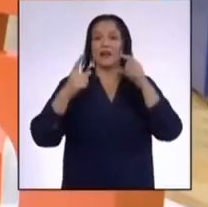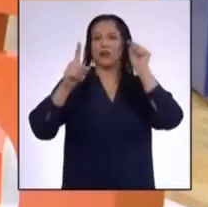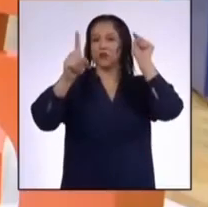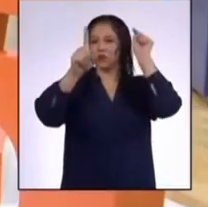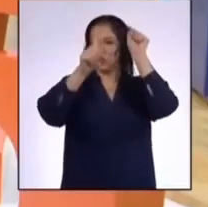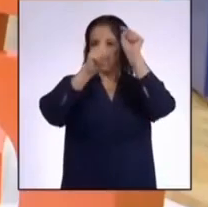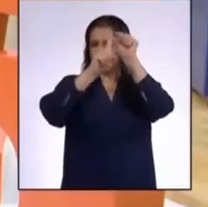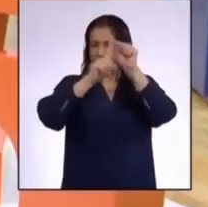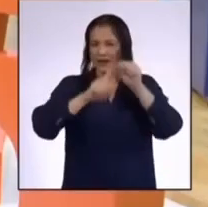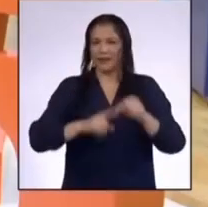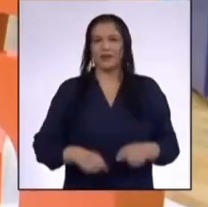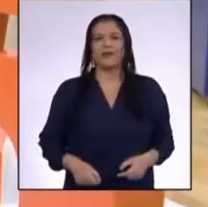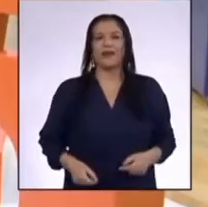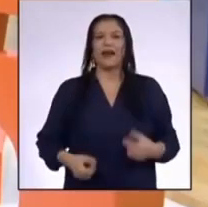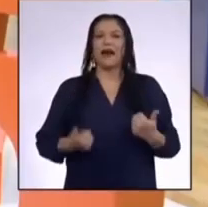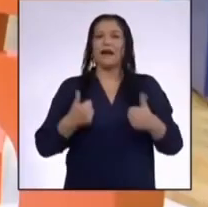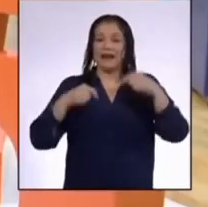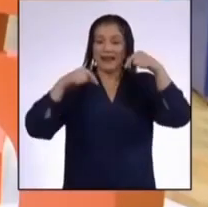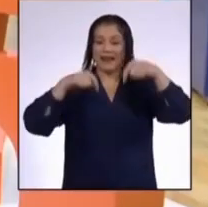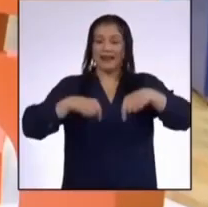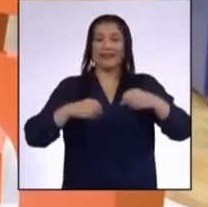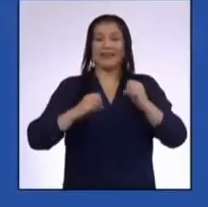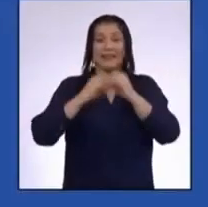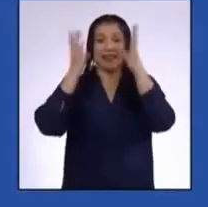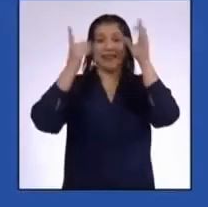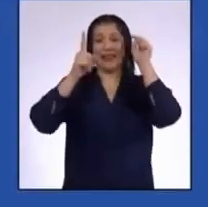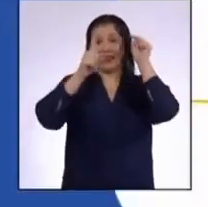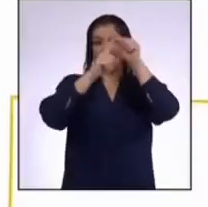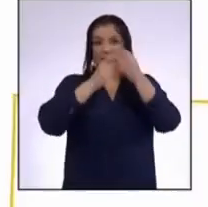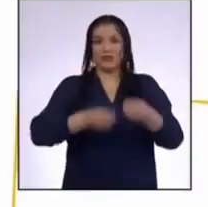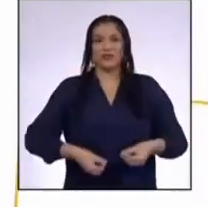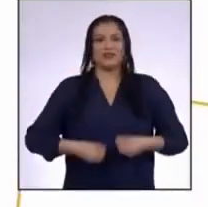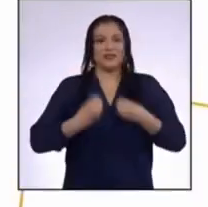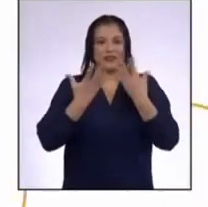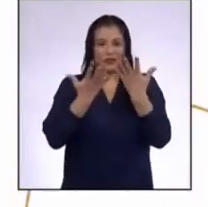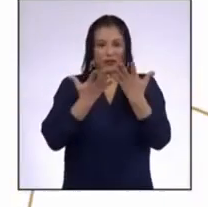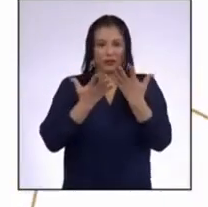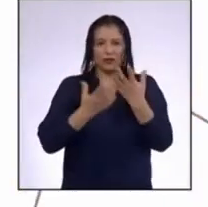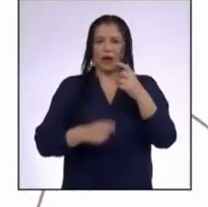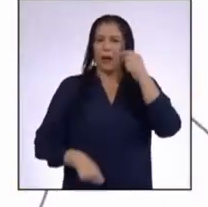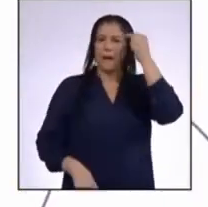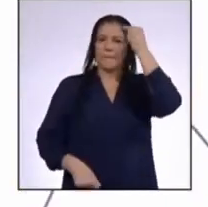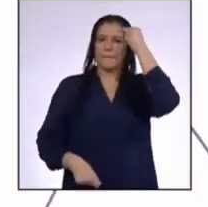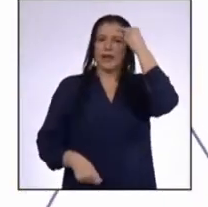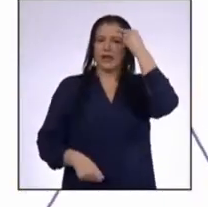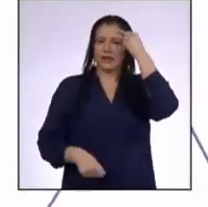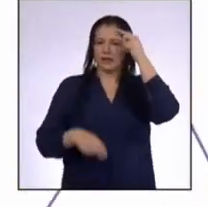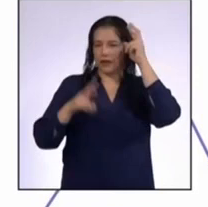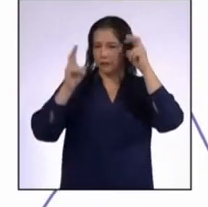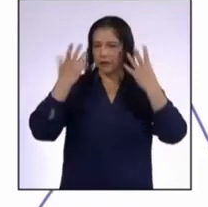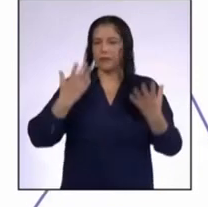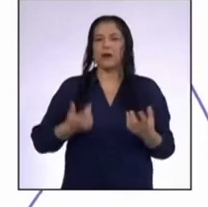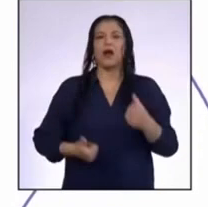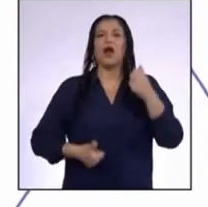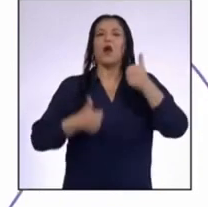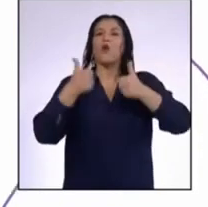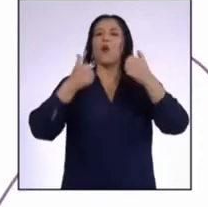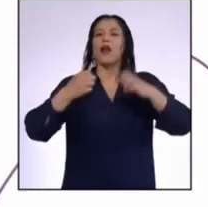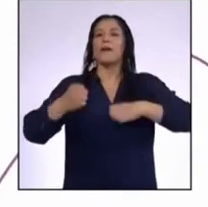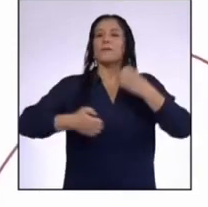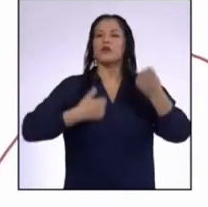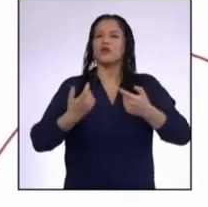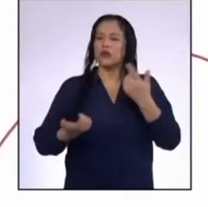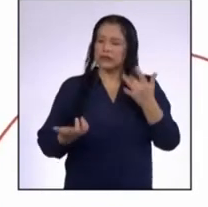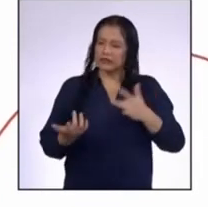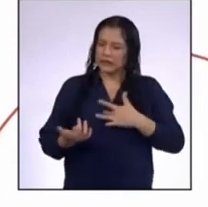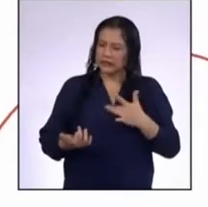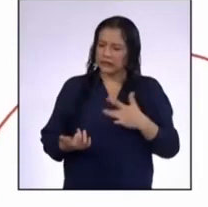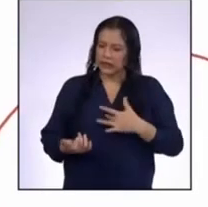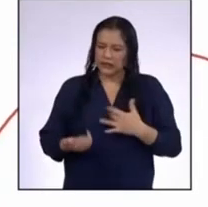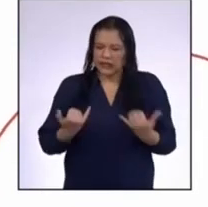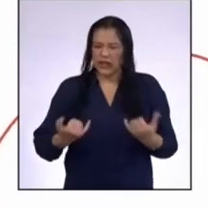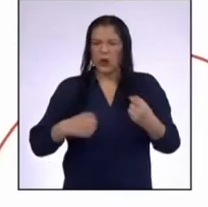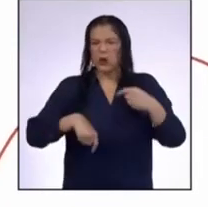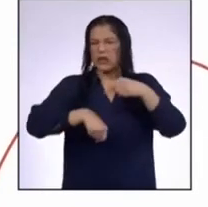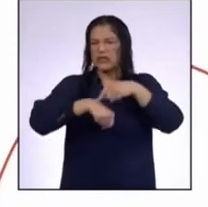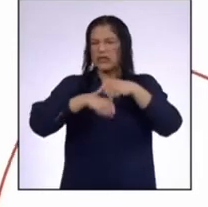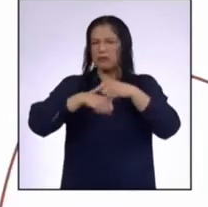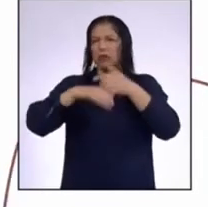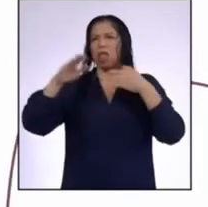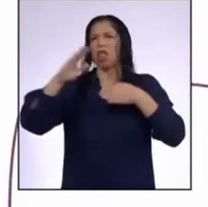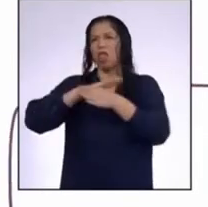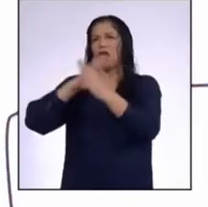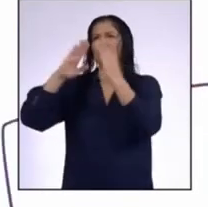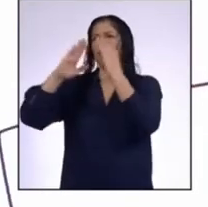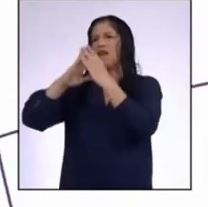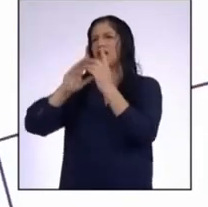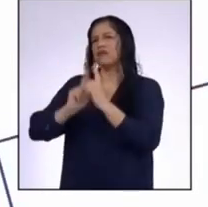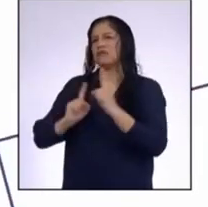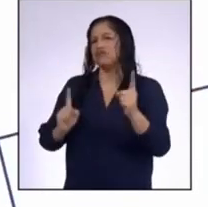reto El reto del día Piensa en lo siguiente ¿Qué emociones te está generando la situación de aislamiento